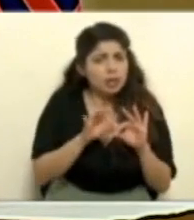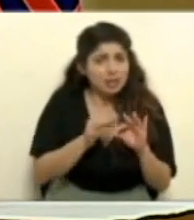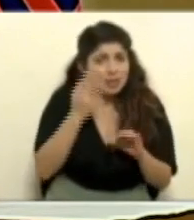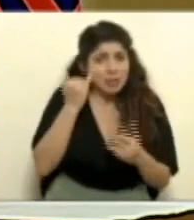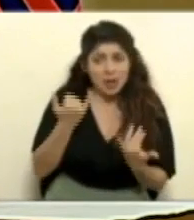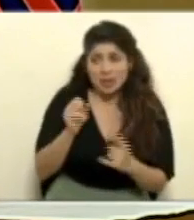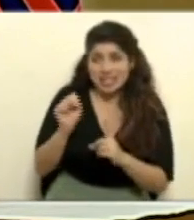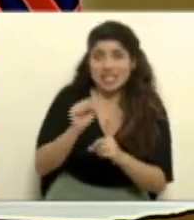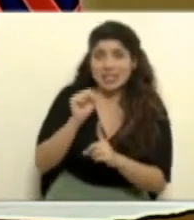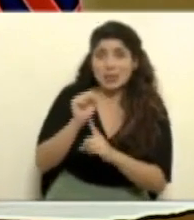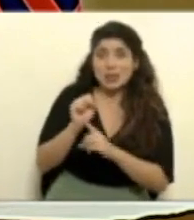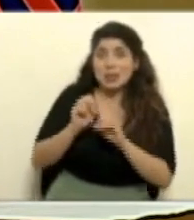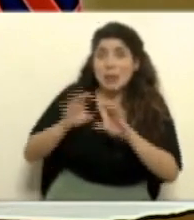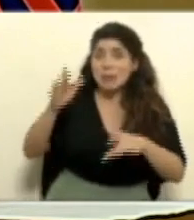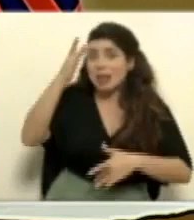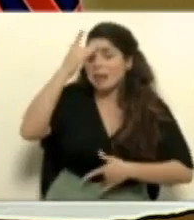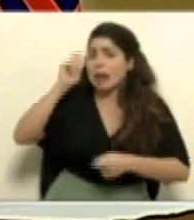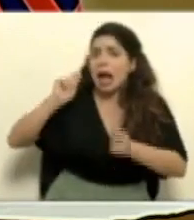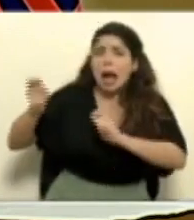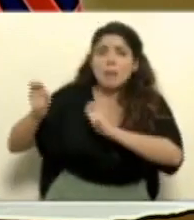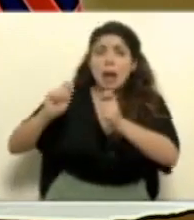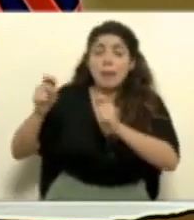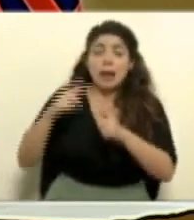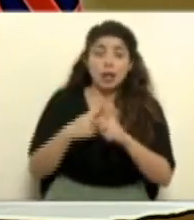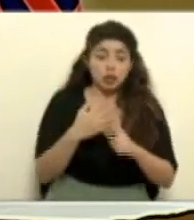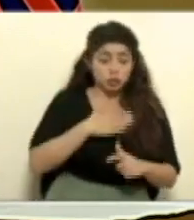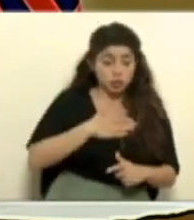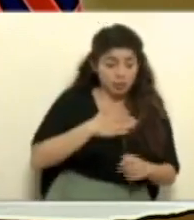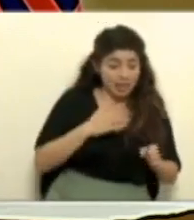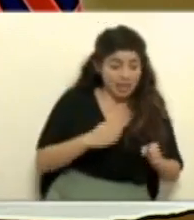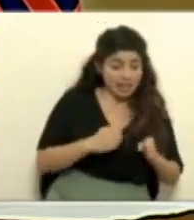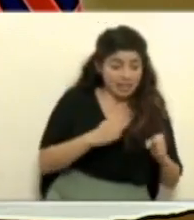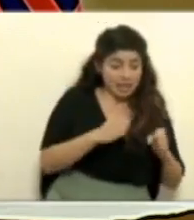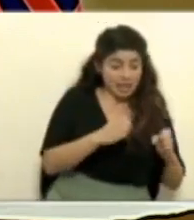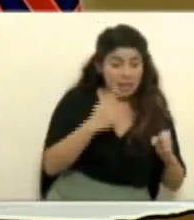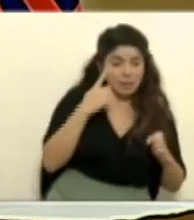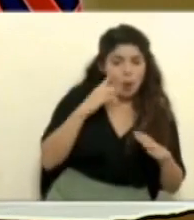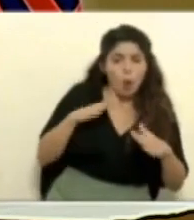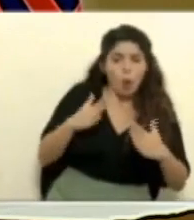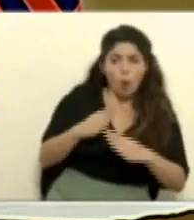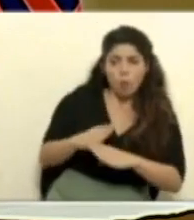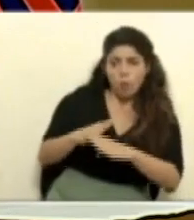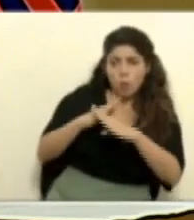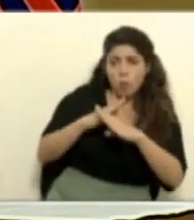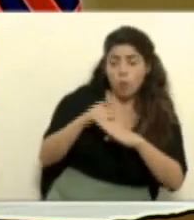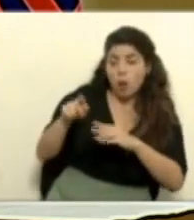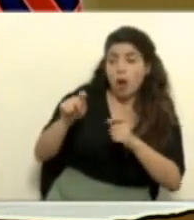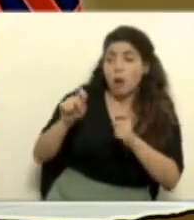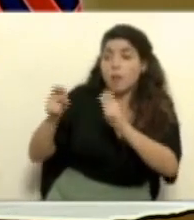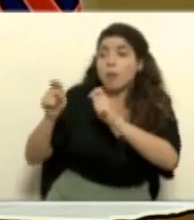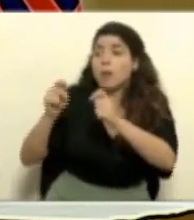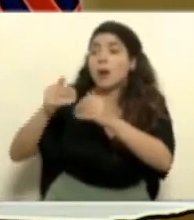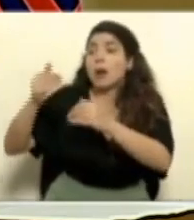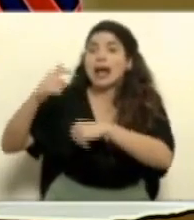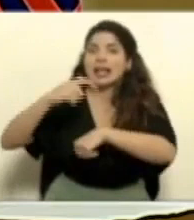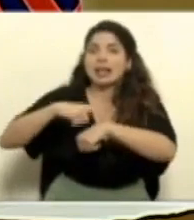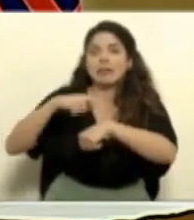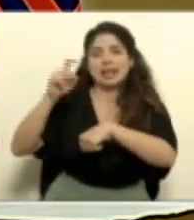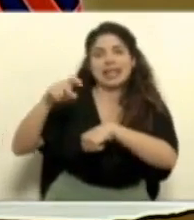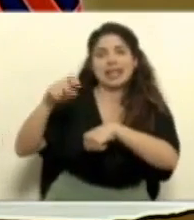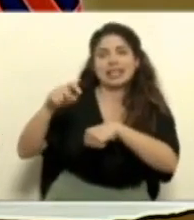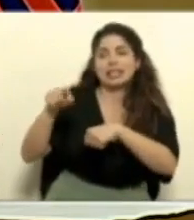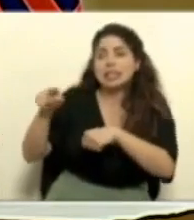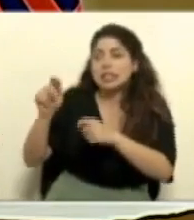epidemiológico cambia entonces las estrategias para ir monitoreando las variantes emergentes a lo largo del tiempo tienen que irse